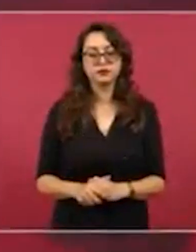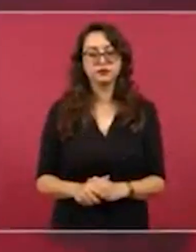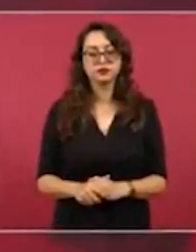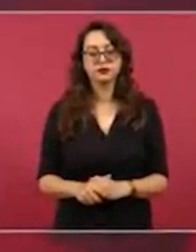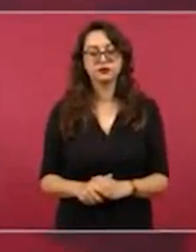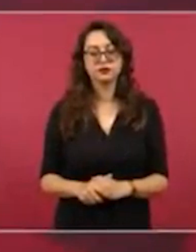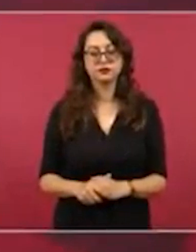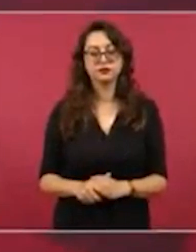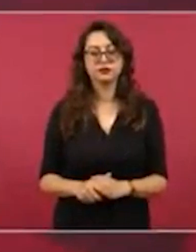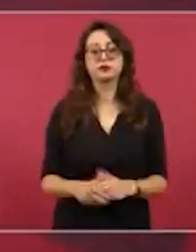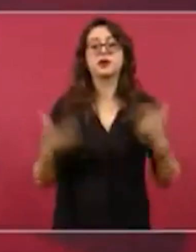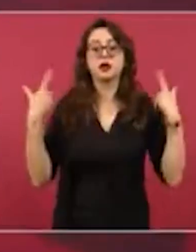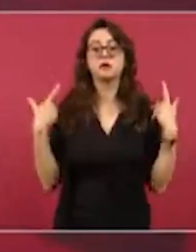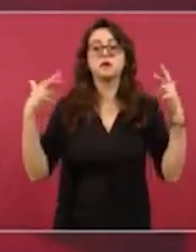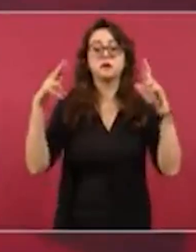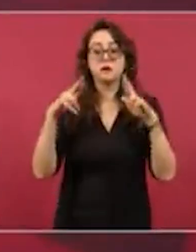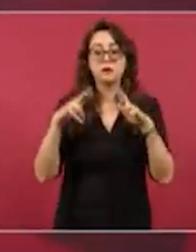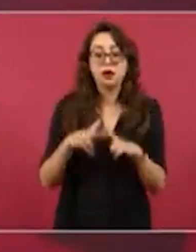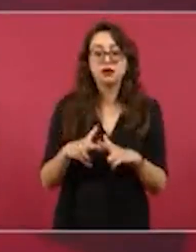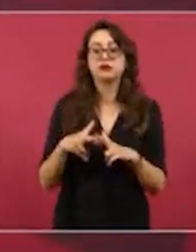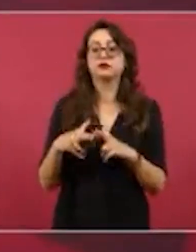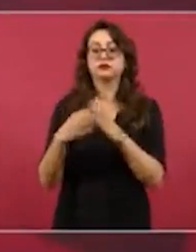contienen contenido que corresponde a la nueva realidad del país y el mundo.